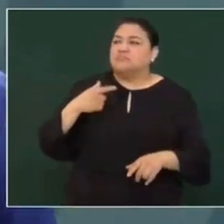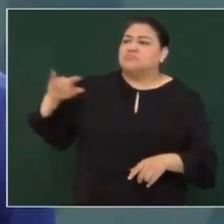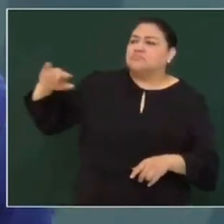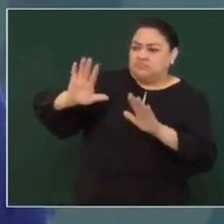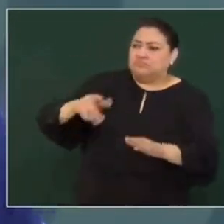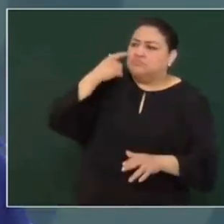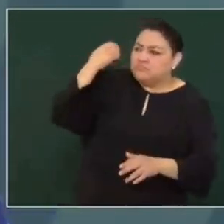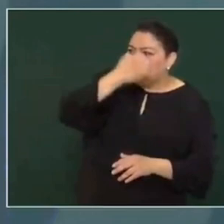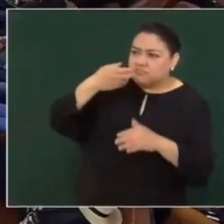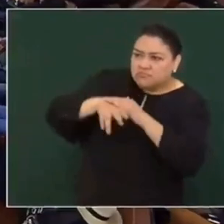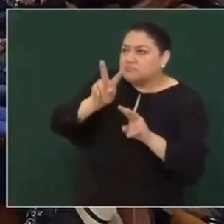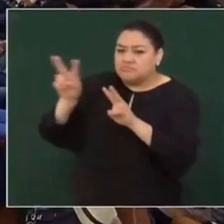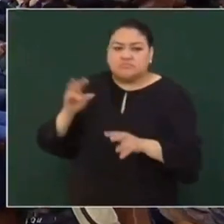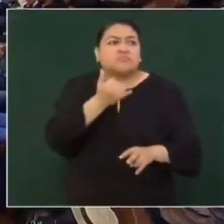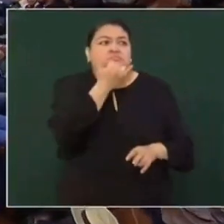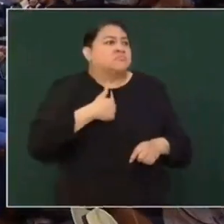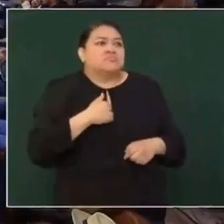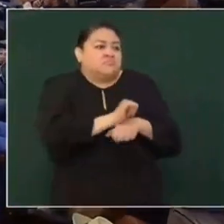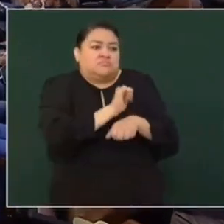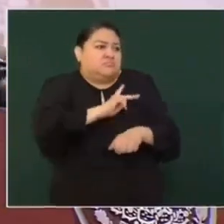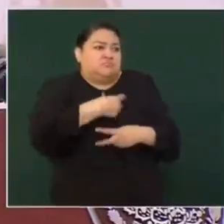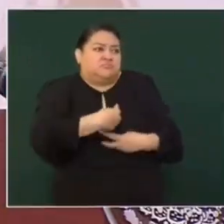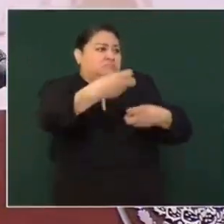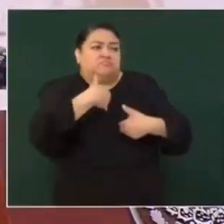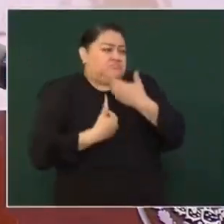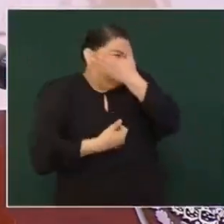detienen los autobuses es que me robaron el autobús.